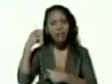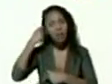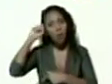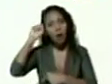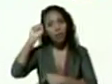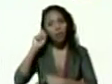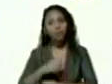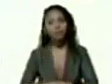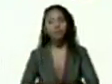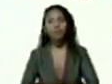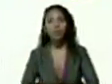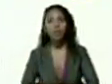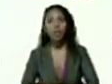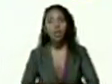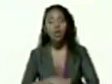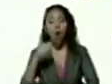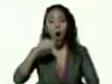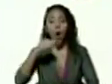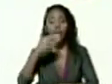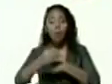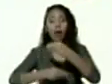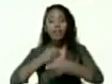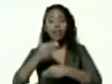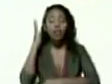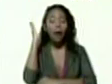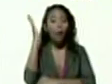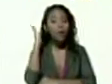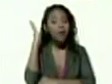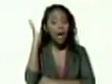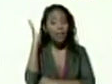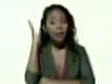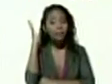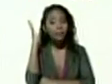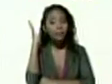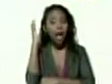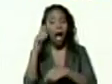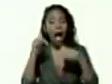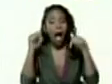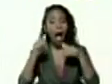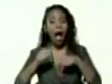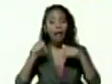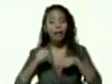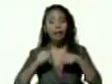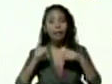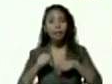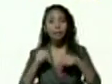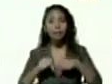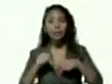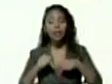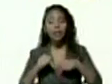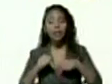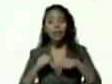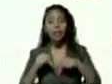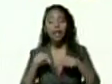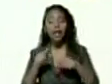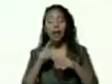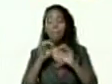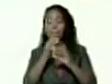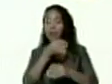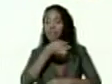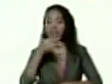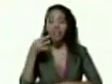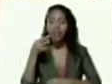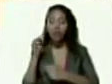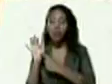y hoy estamos haciendo esta jornada desde esta desde este monumental escenario